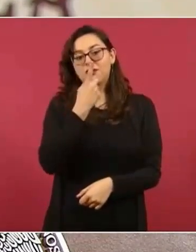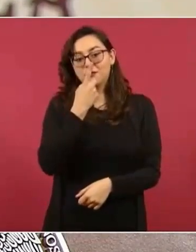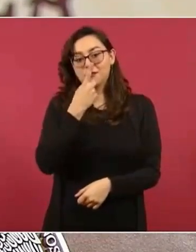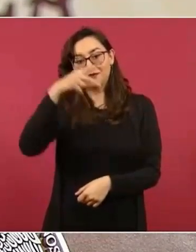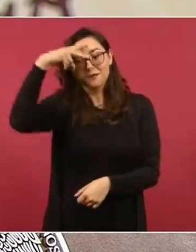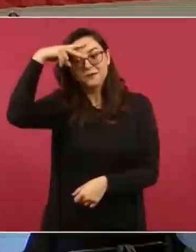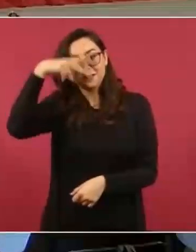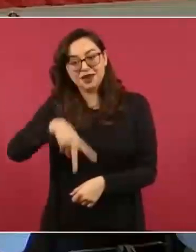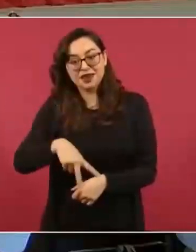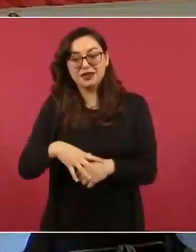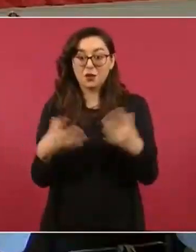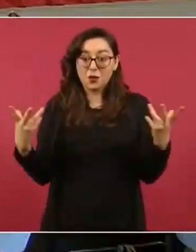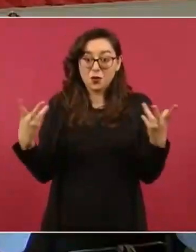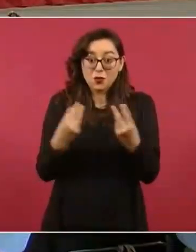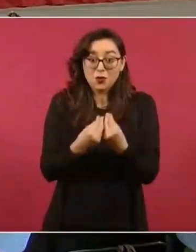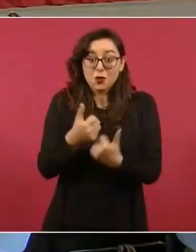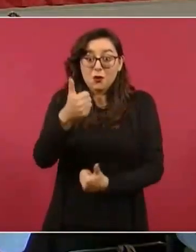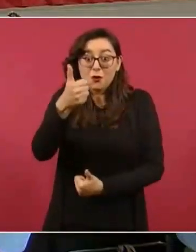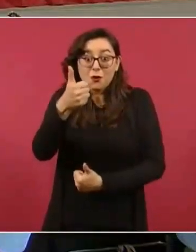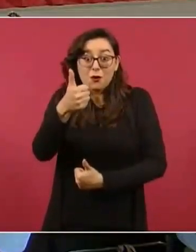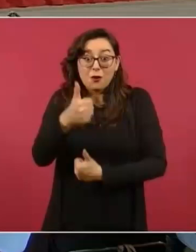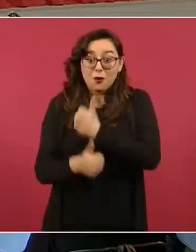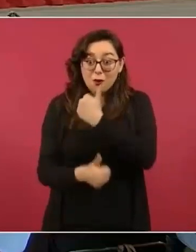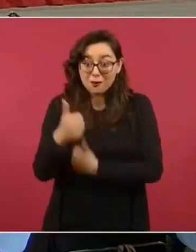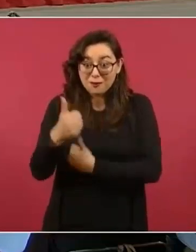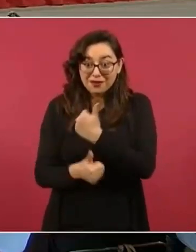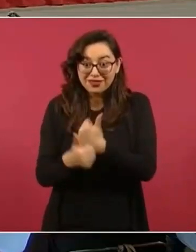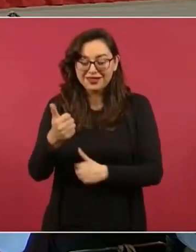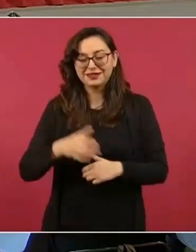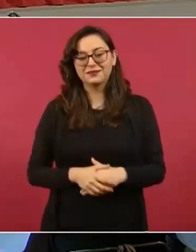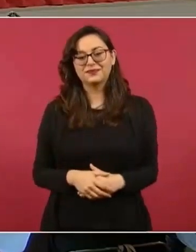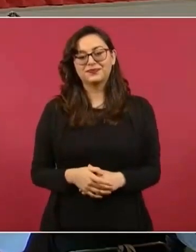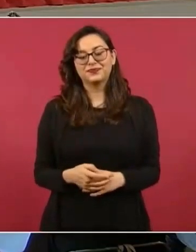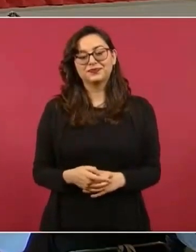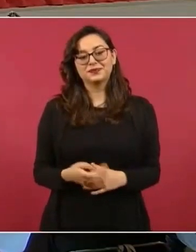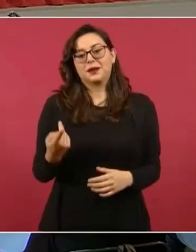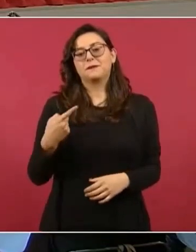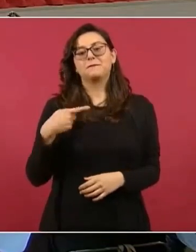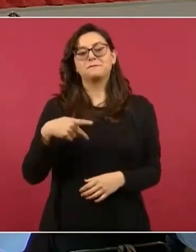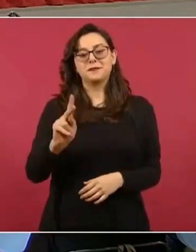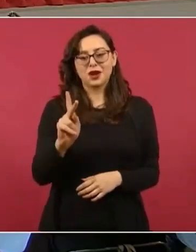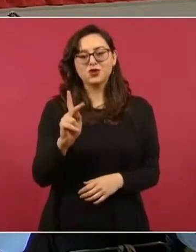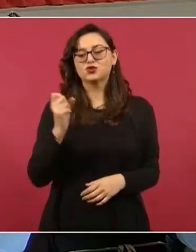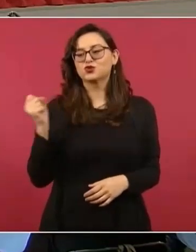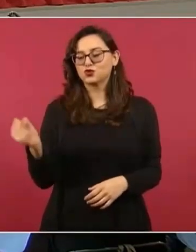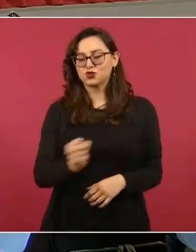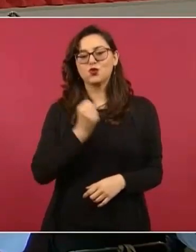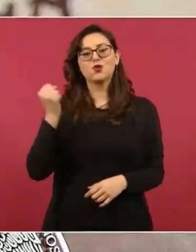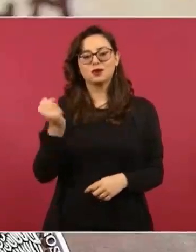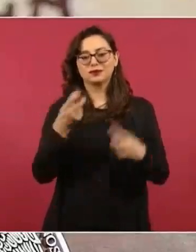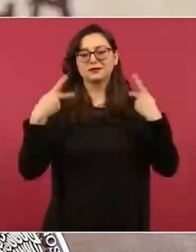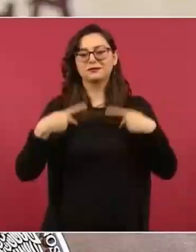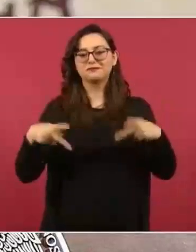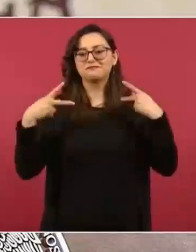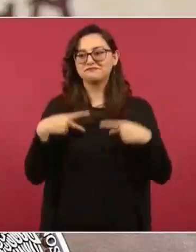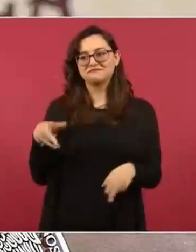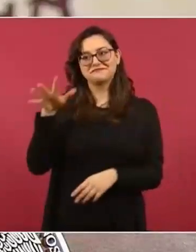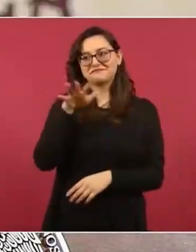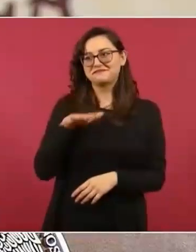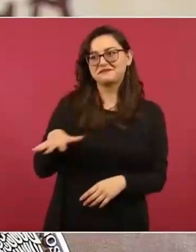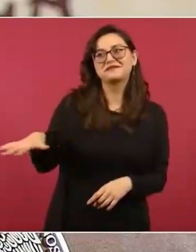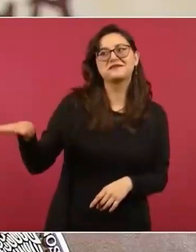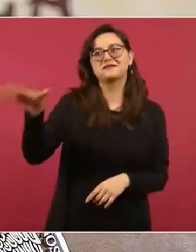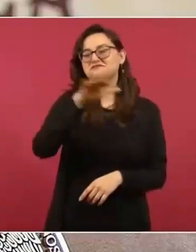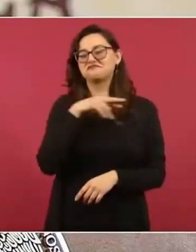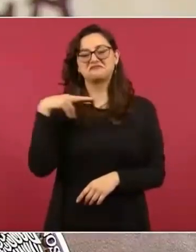No faltó, como ya decimos, benditos redes sociales, a usuarios que aclararon en redes sociales